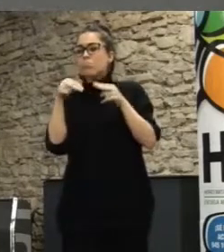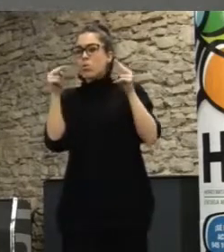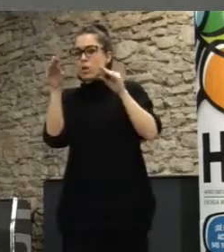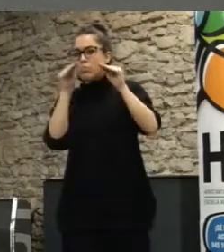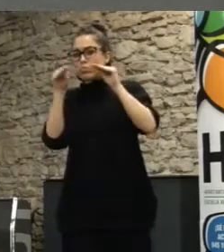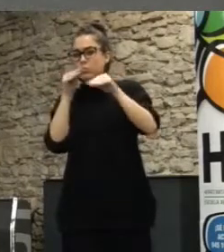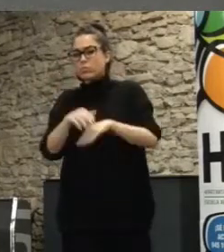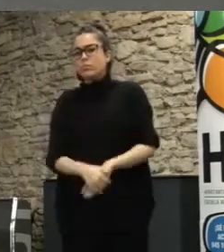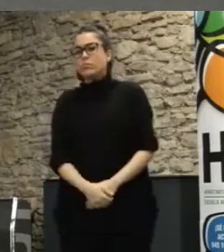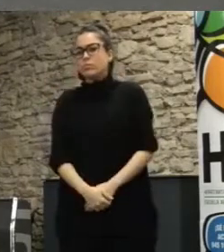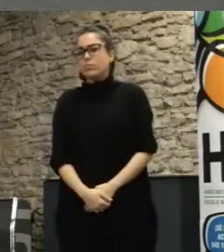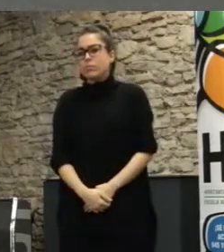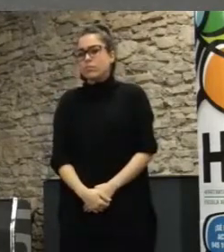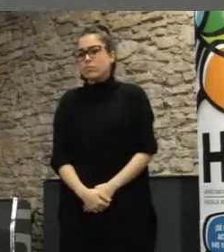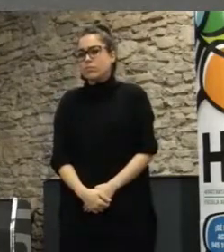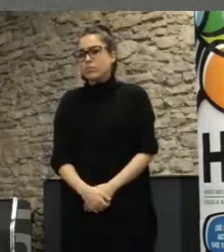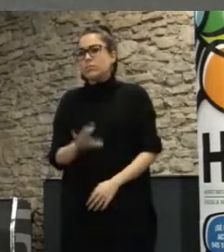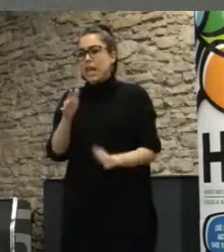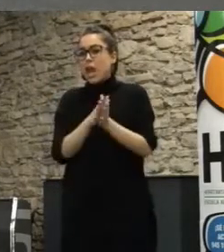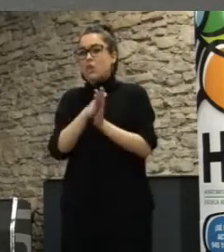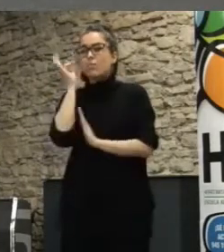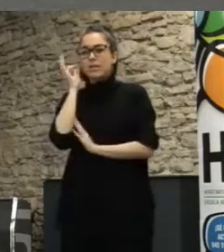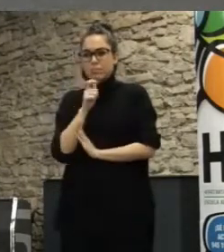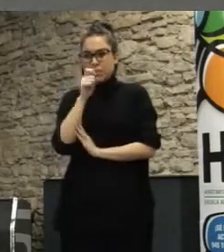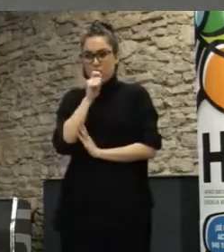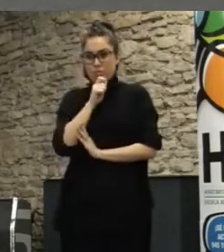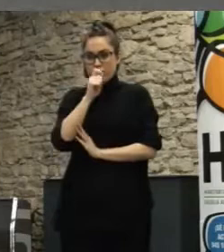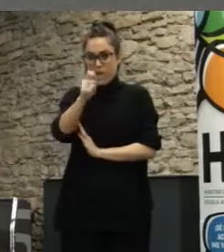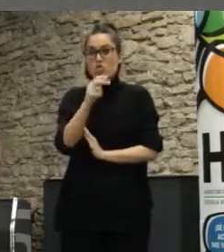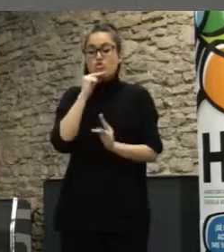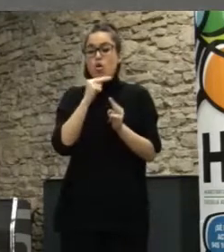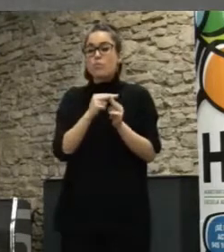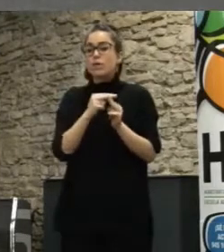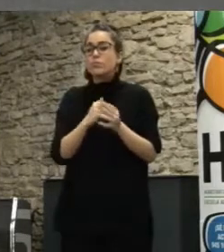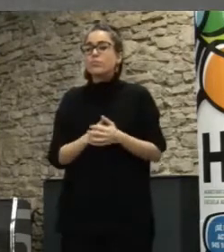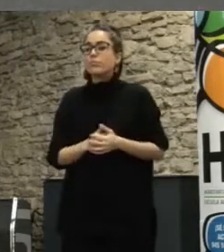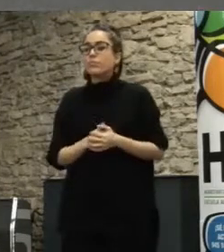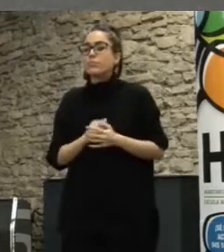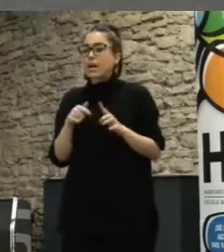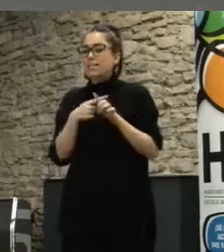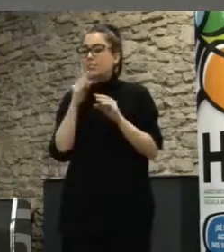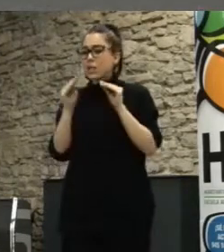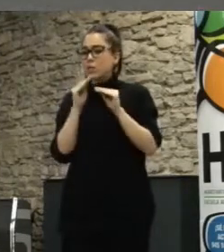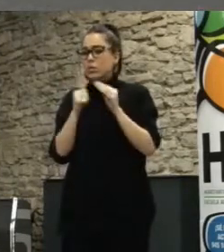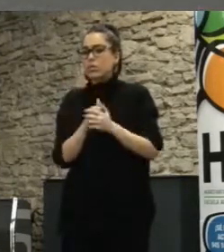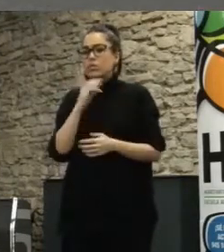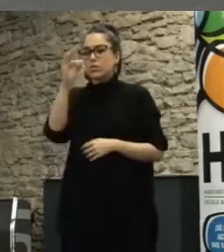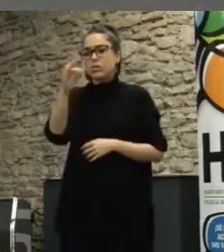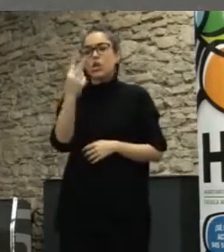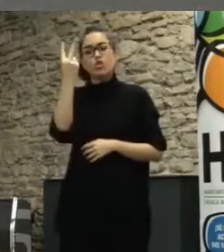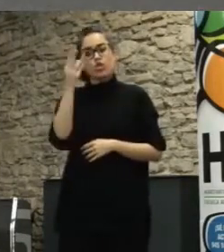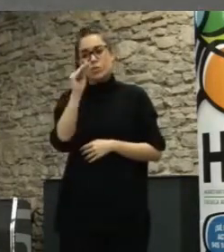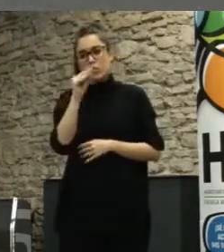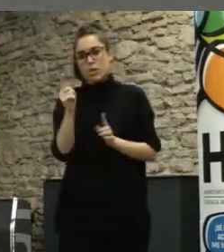mira pues se acerca mi compañera te va a pasar el micrófono si te parece bienos tu nombre y la pregunta sí dos preguntitas muy